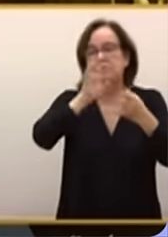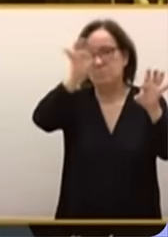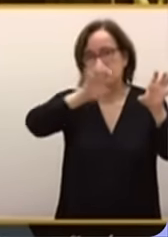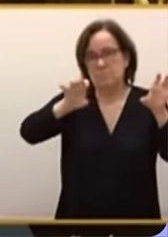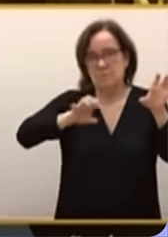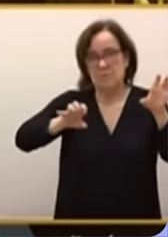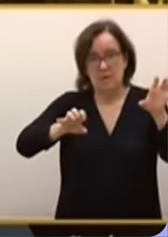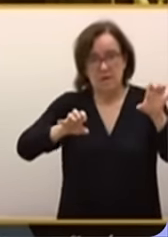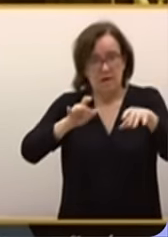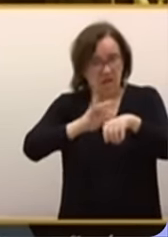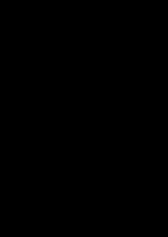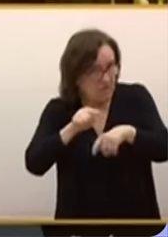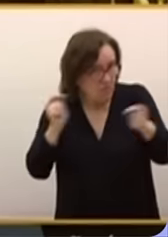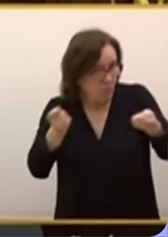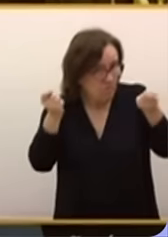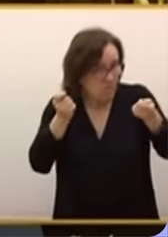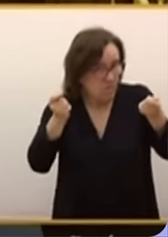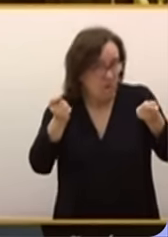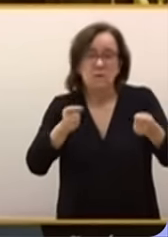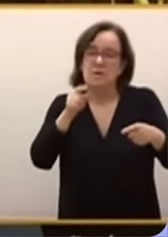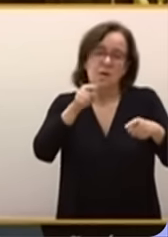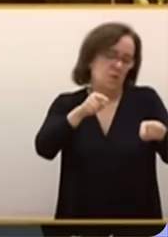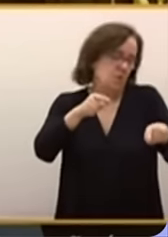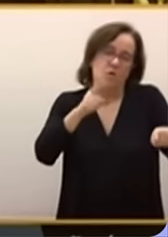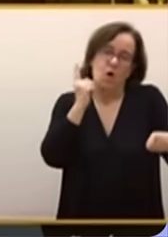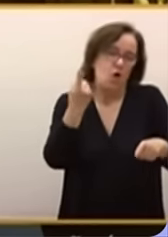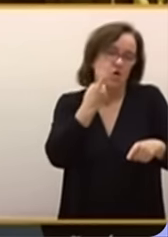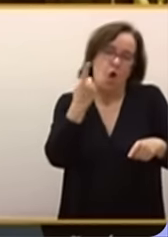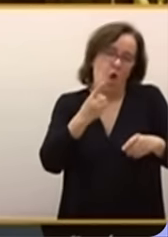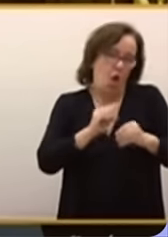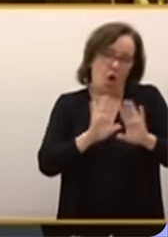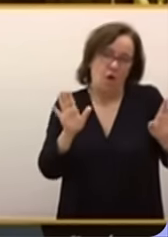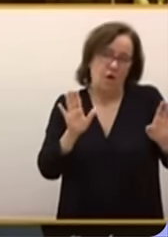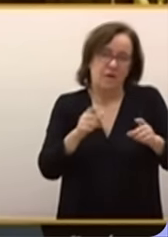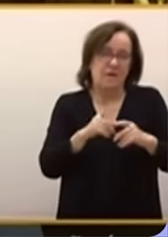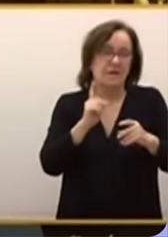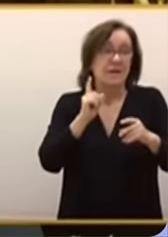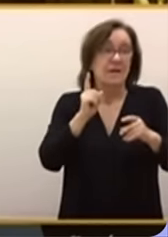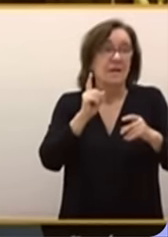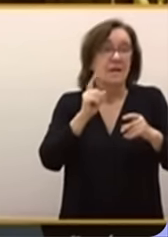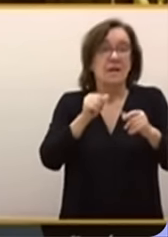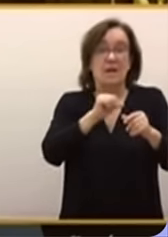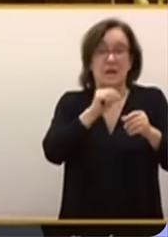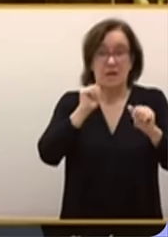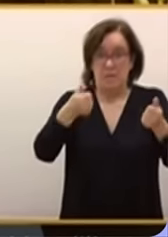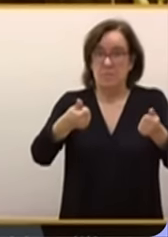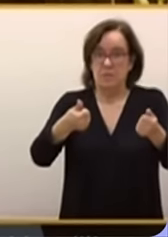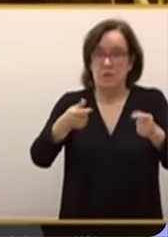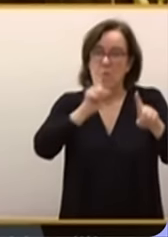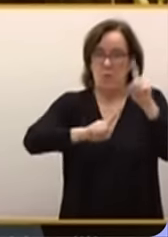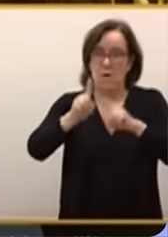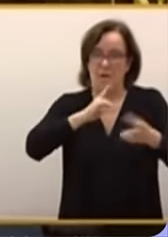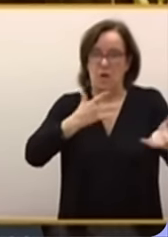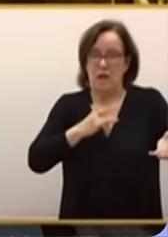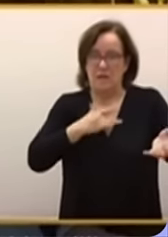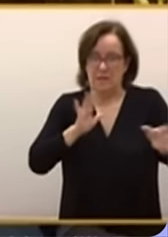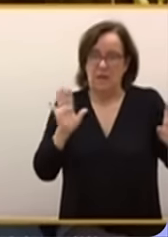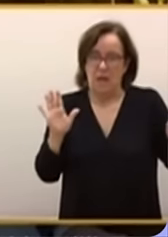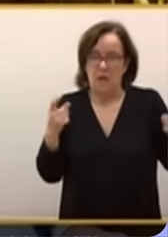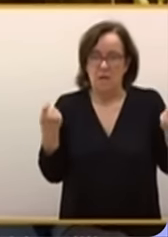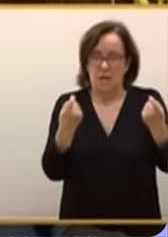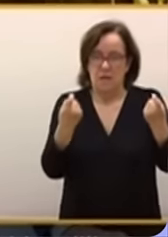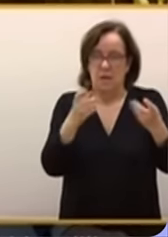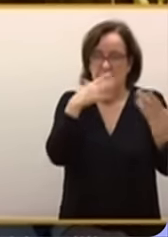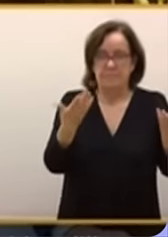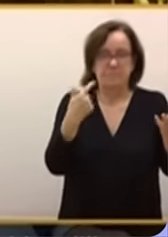son tabloides digitales, señoría? Usted solito también empezó el conflicto con Argentina. A este